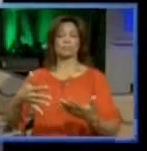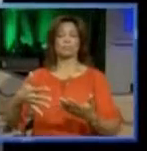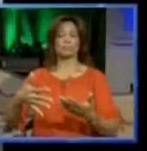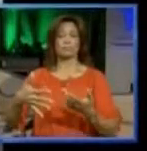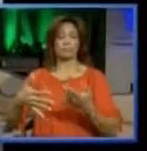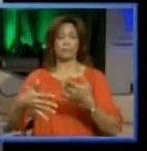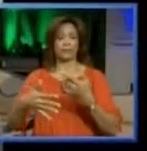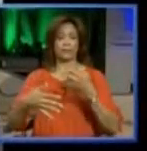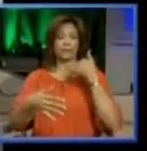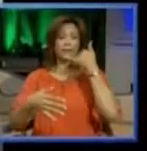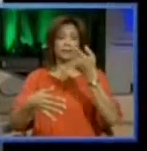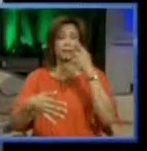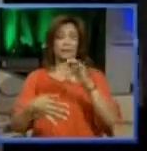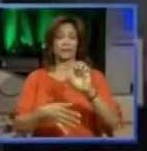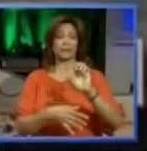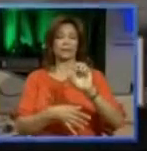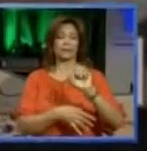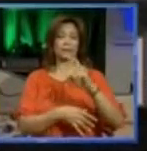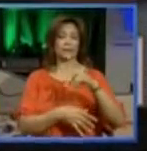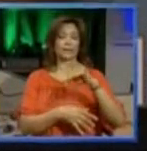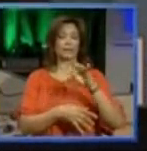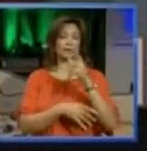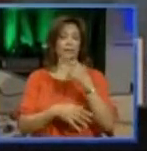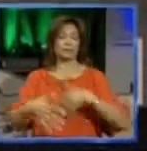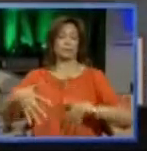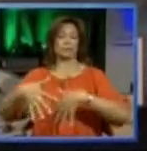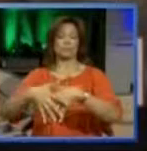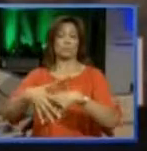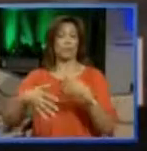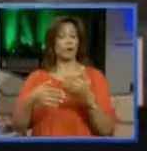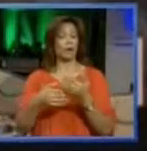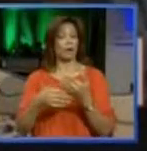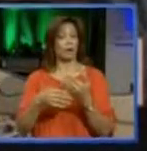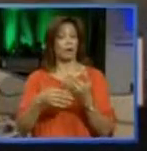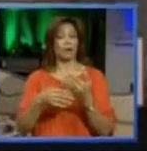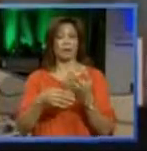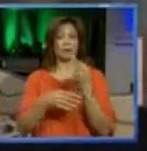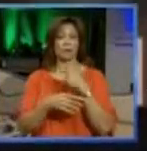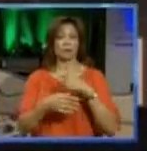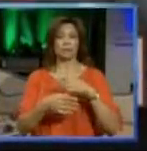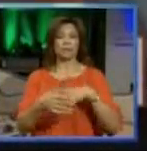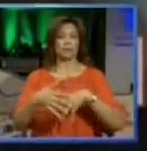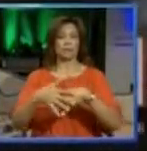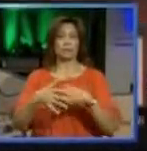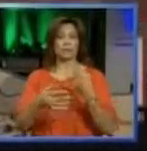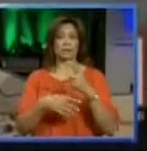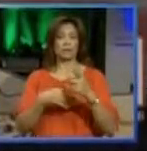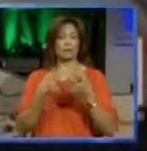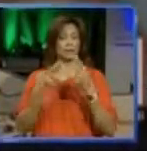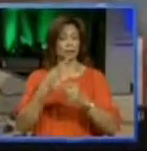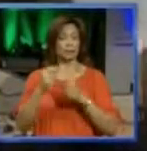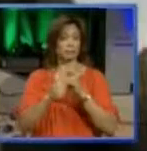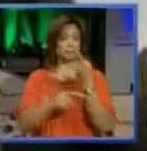la llamada que ella hizo vía Skype y evidentemente está en un estado de gestación avanzado. Las autoridades tienden en ese tipo de